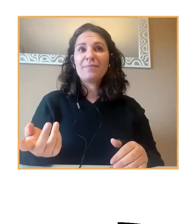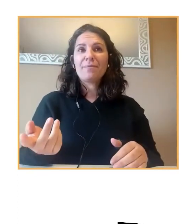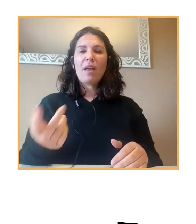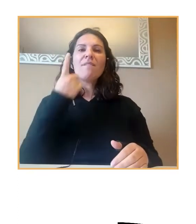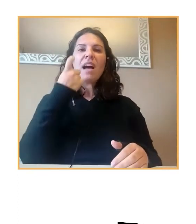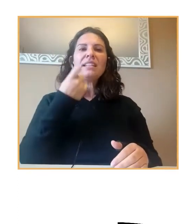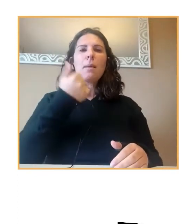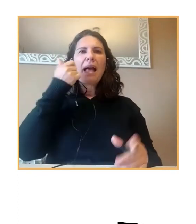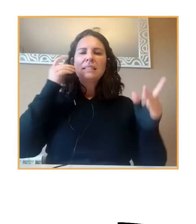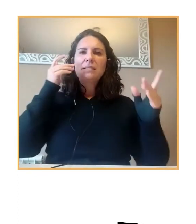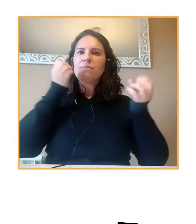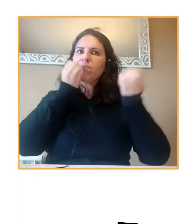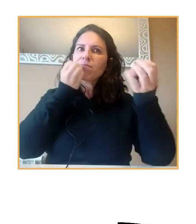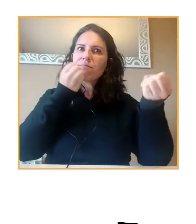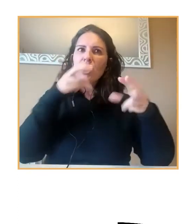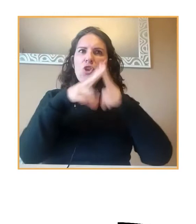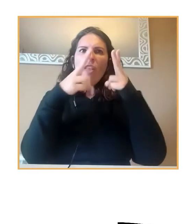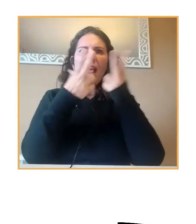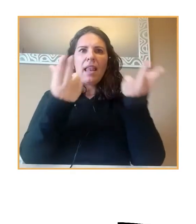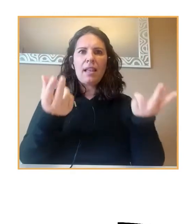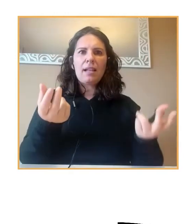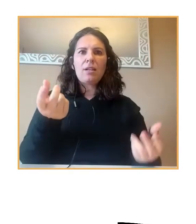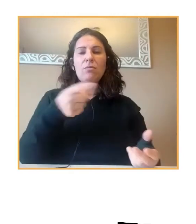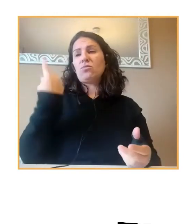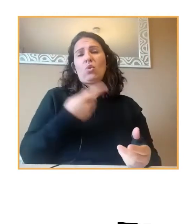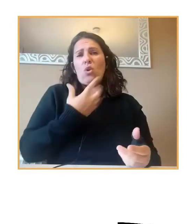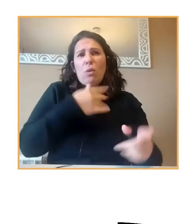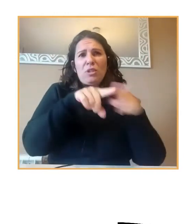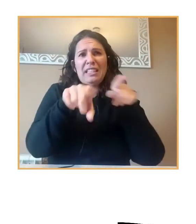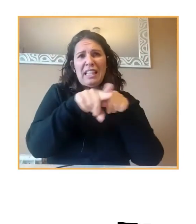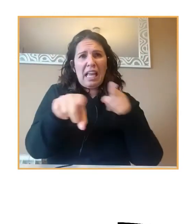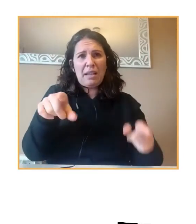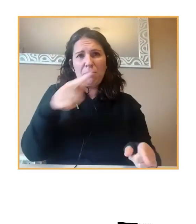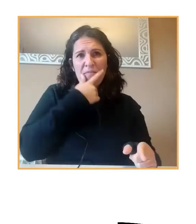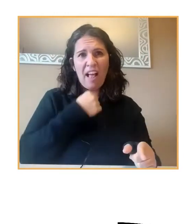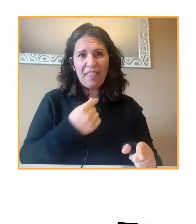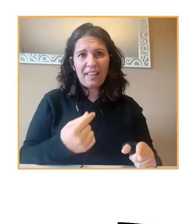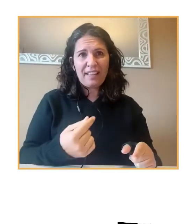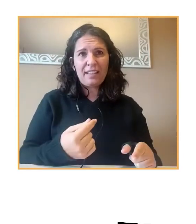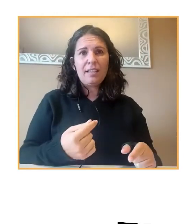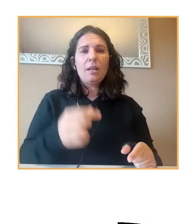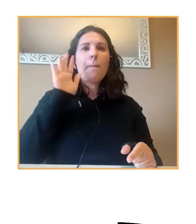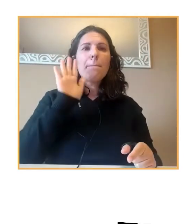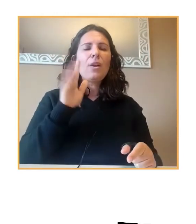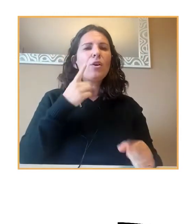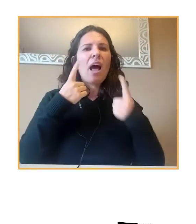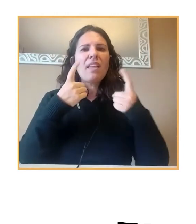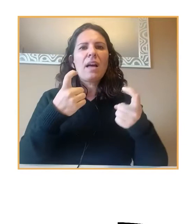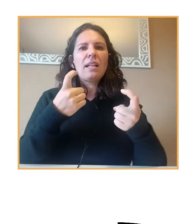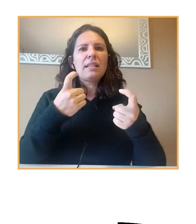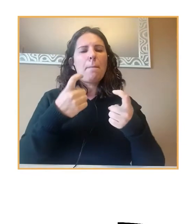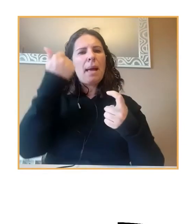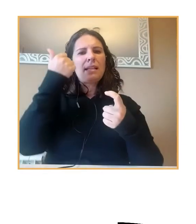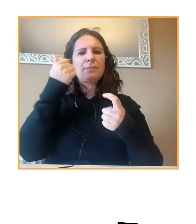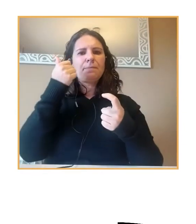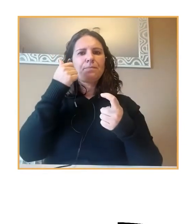pedagogía social extraordinaria todos podemos criticar es fácil pero necesitamos invertir en ello y contar con los